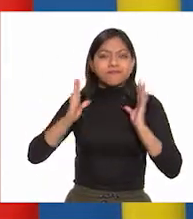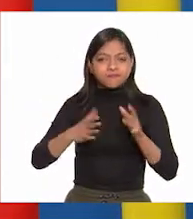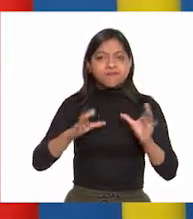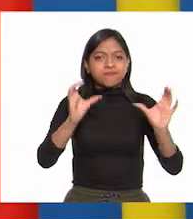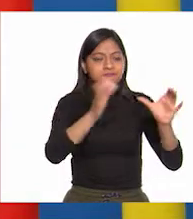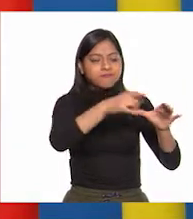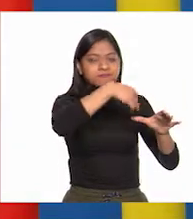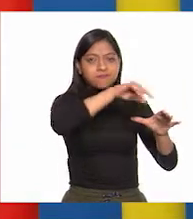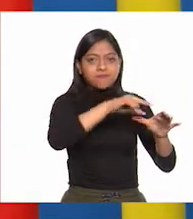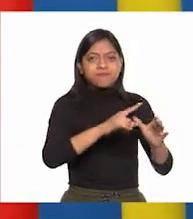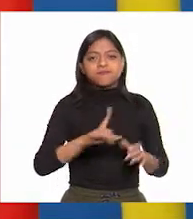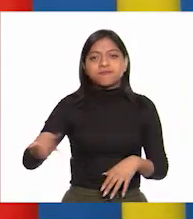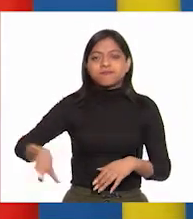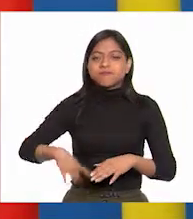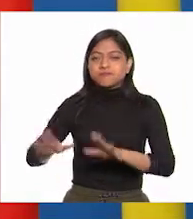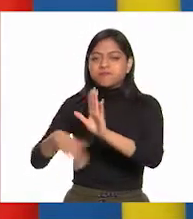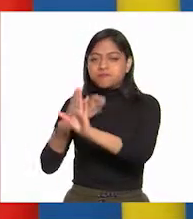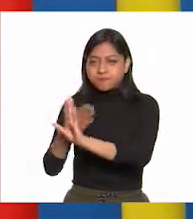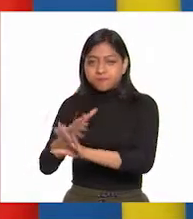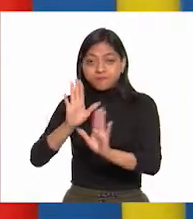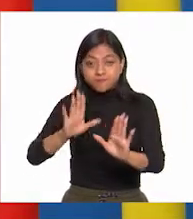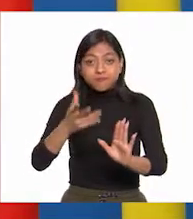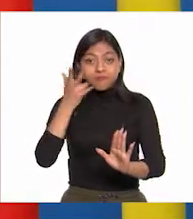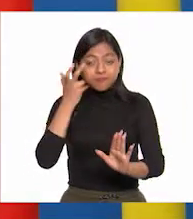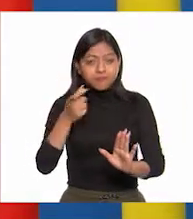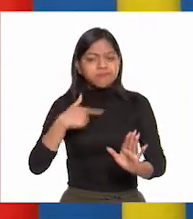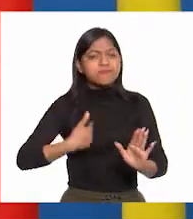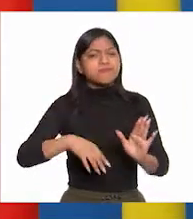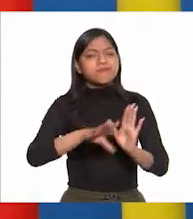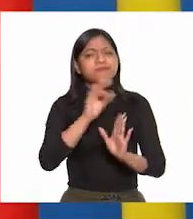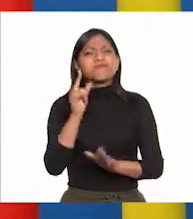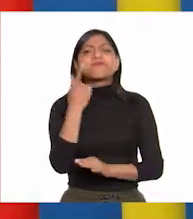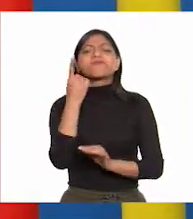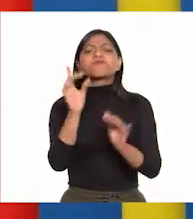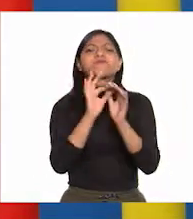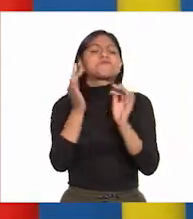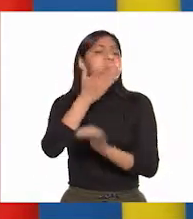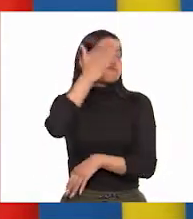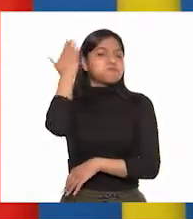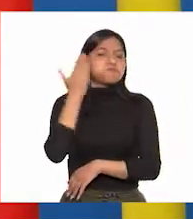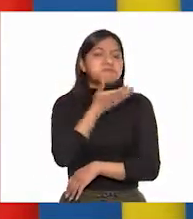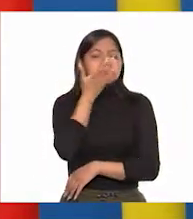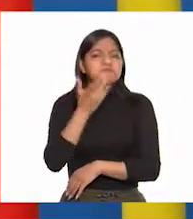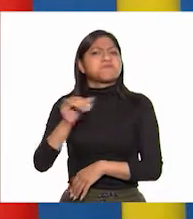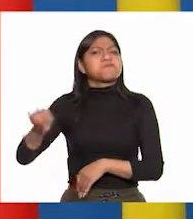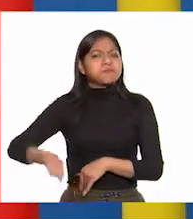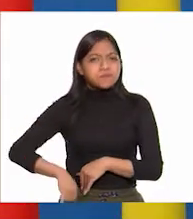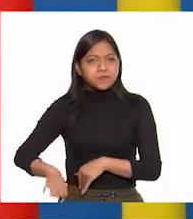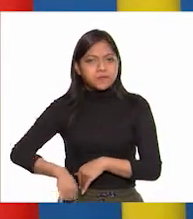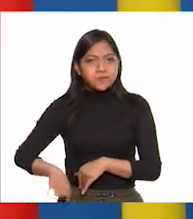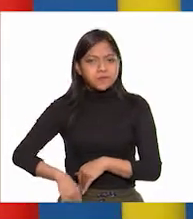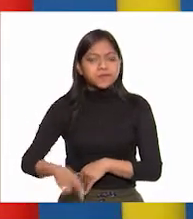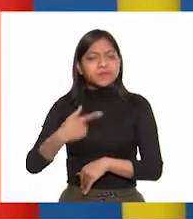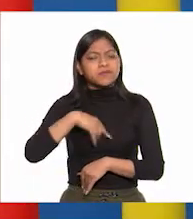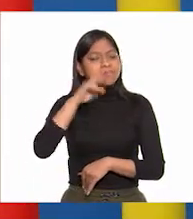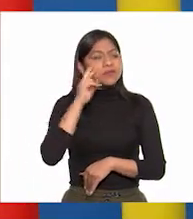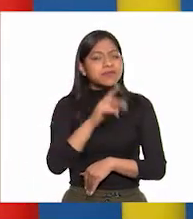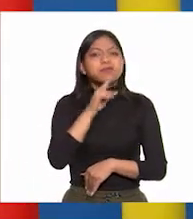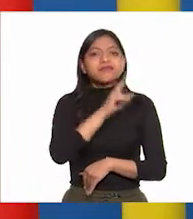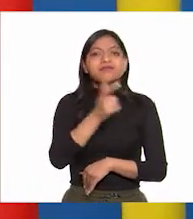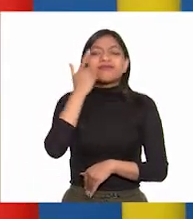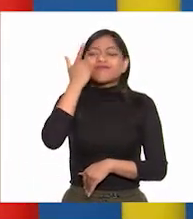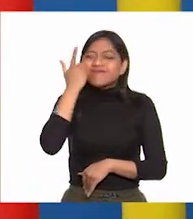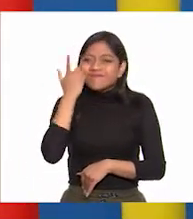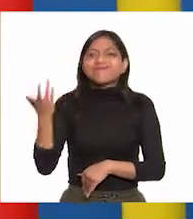en el ejército novo hispano. De él encontré una frase muy interesante pues en ella se ve la convicción de luchar